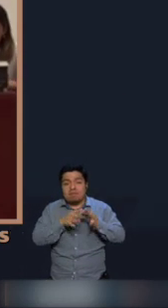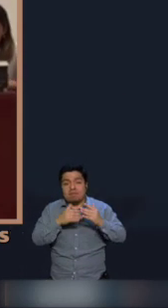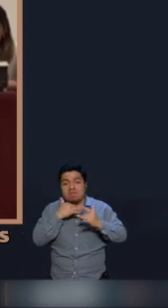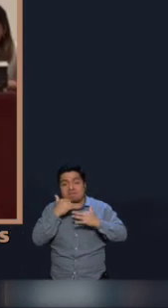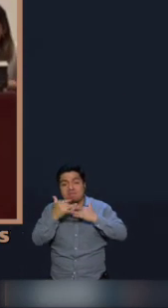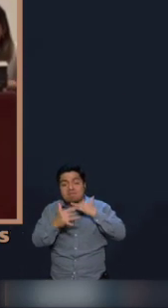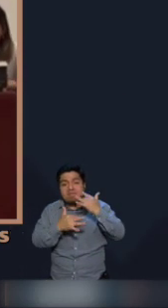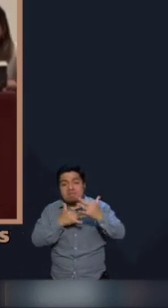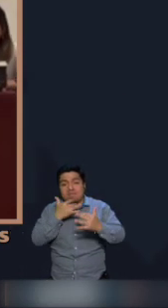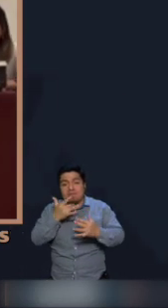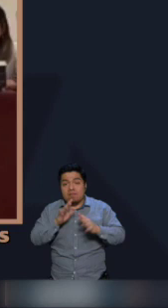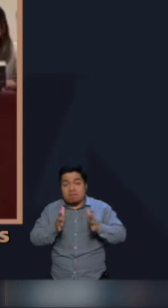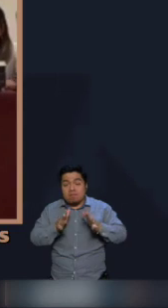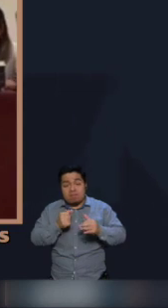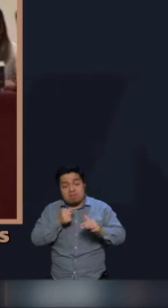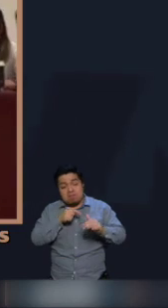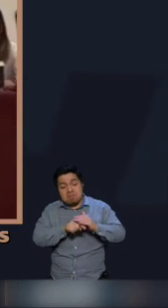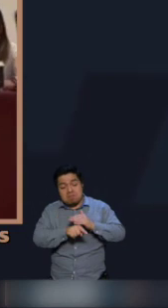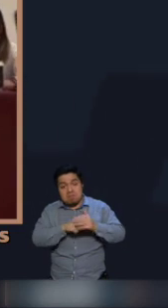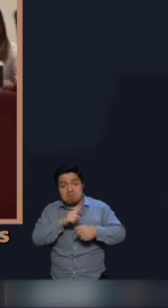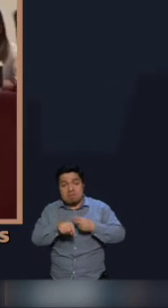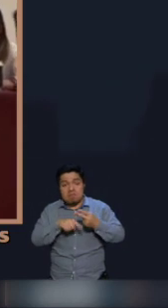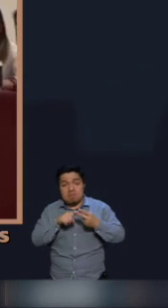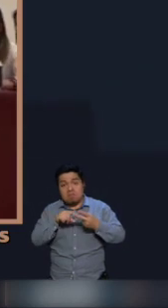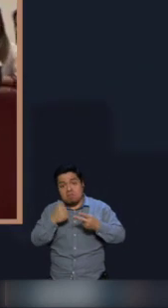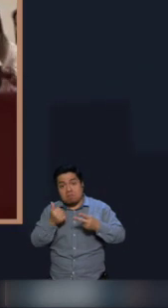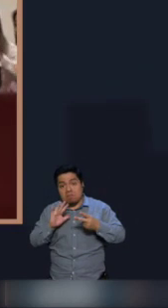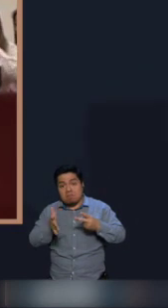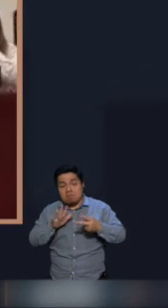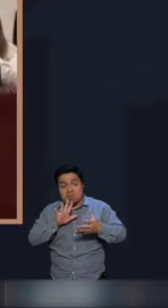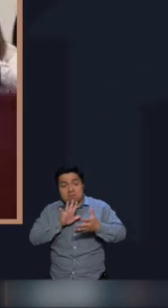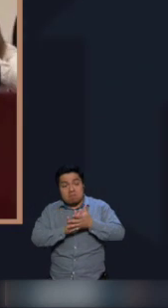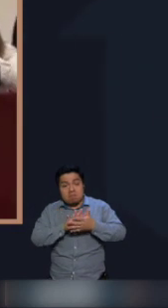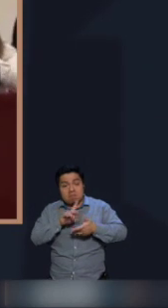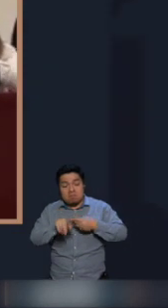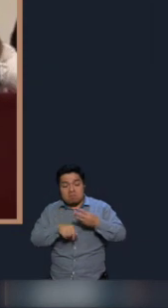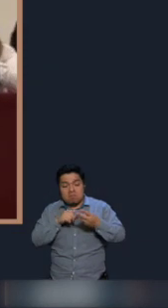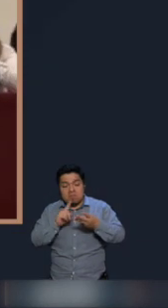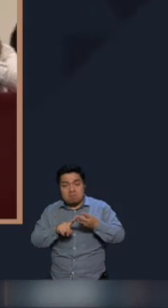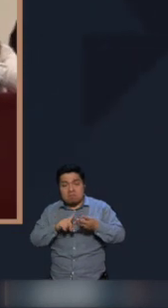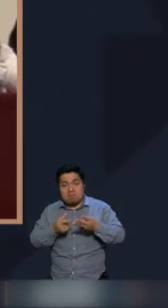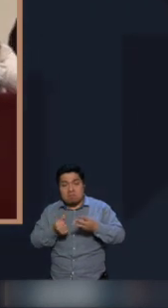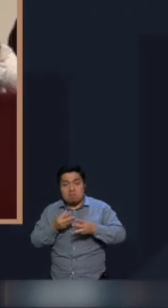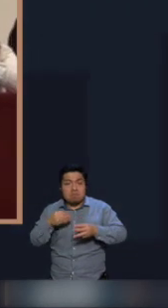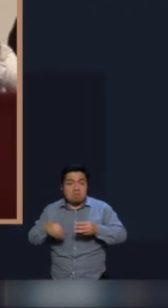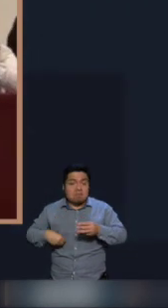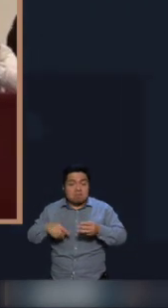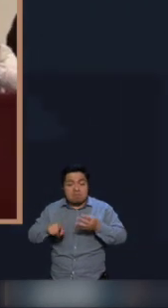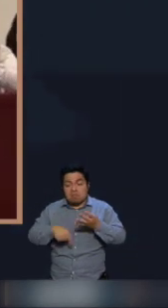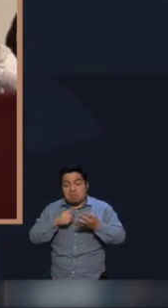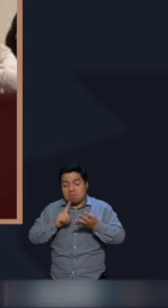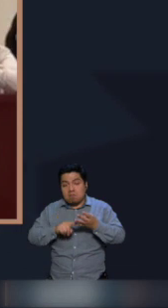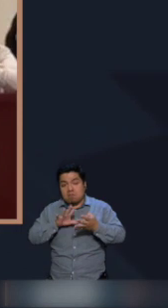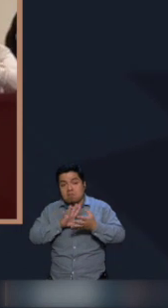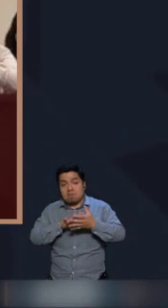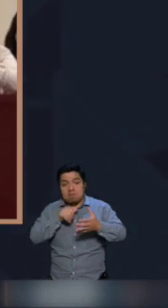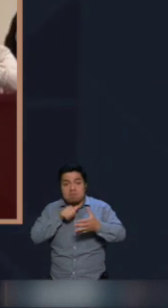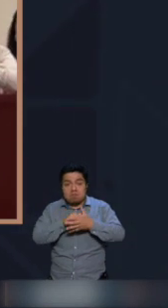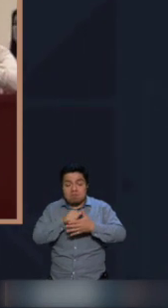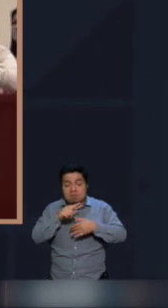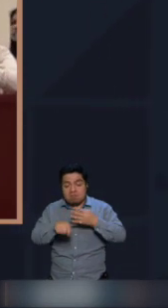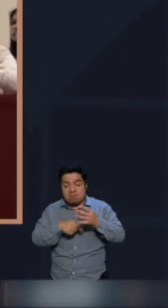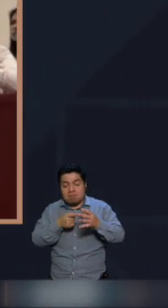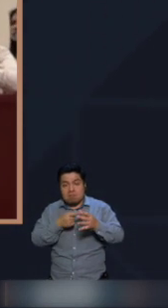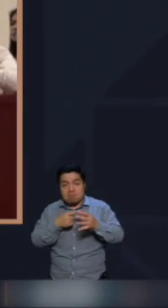Algunos acusados, otros detenidos, unos masturbados, otros en la cárcel y